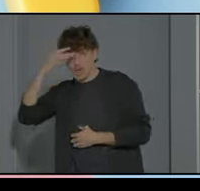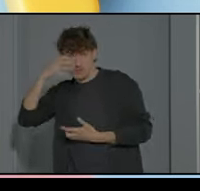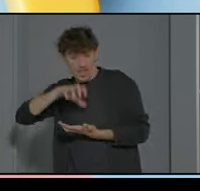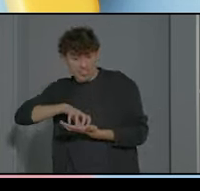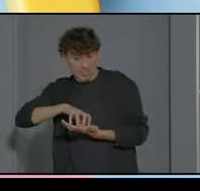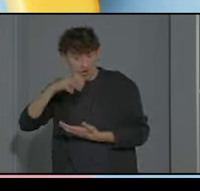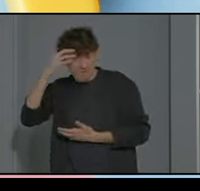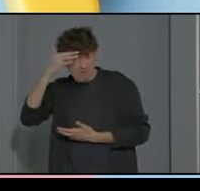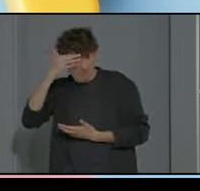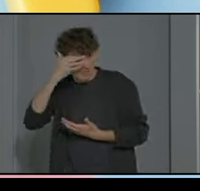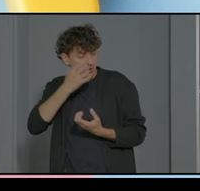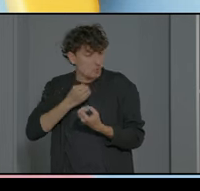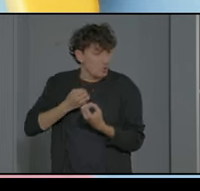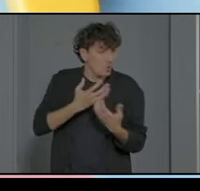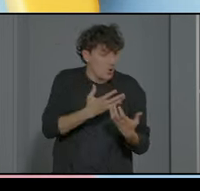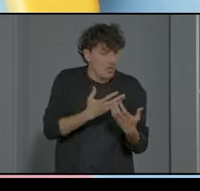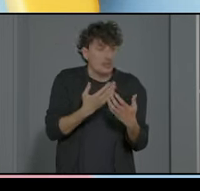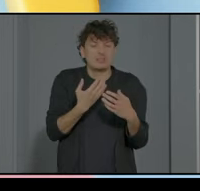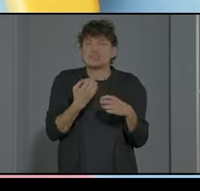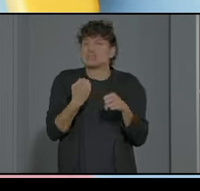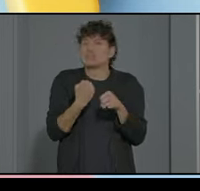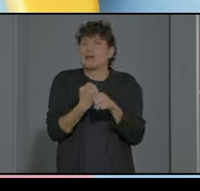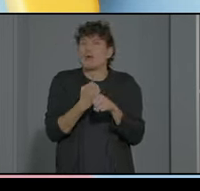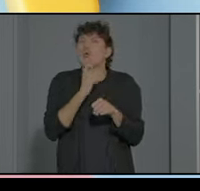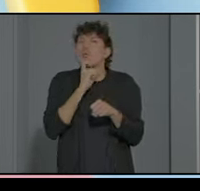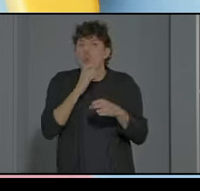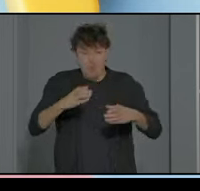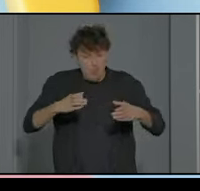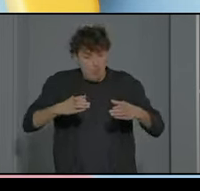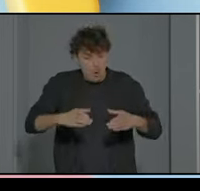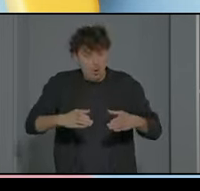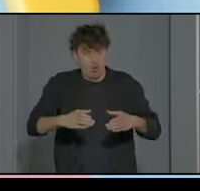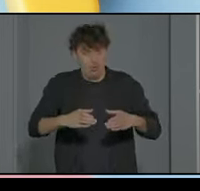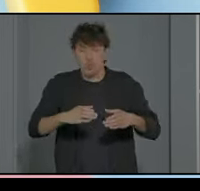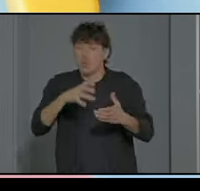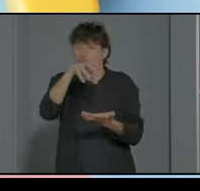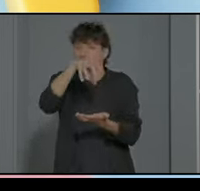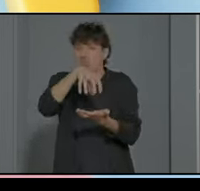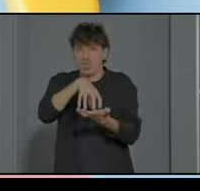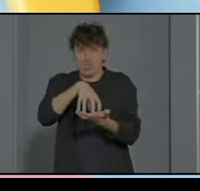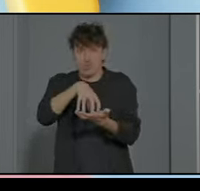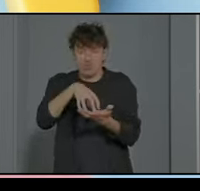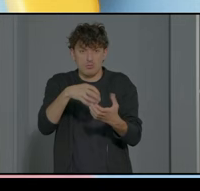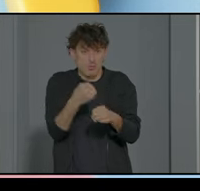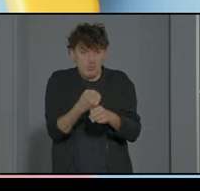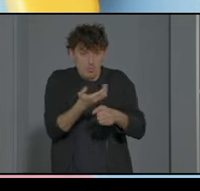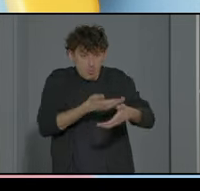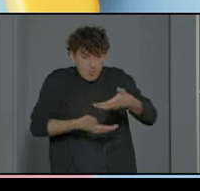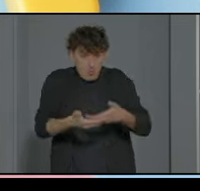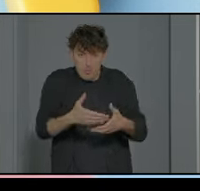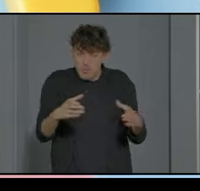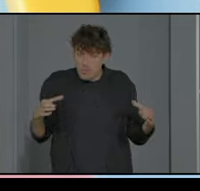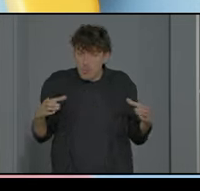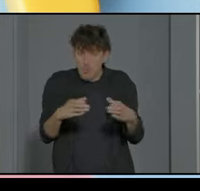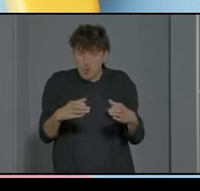que trabajamos en bloque somos un centro que trabaja muy en equipo cada persona tiene un equipo de personas